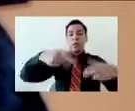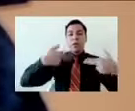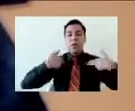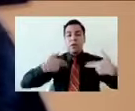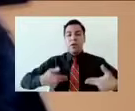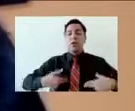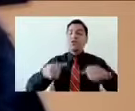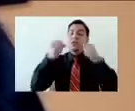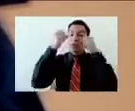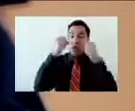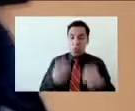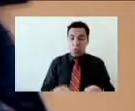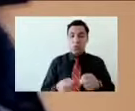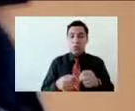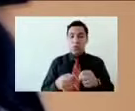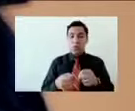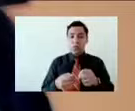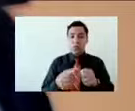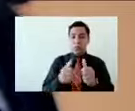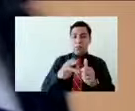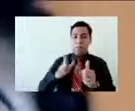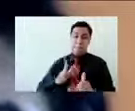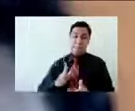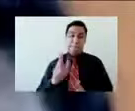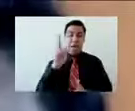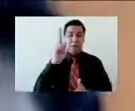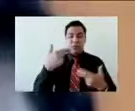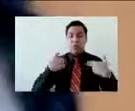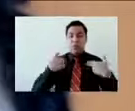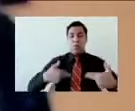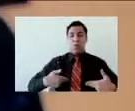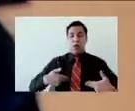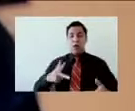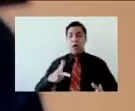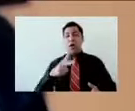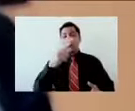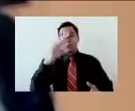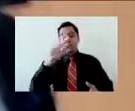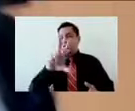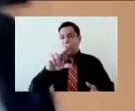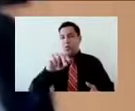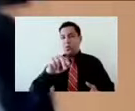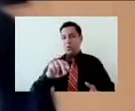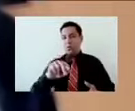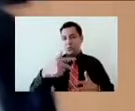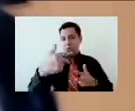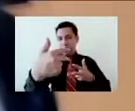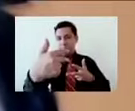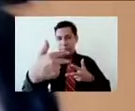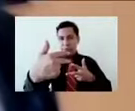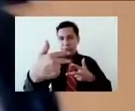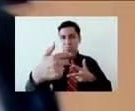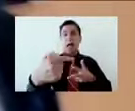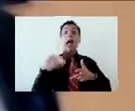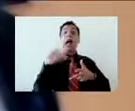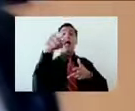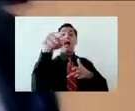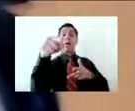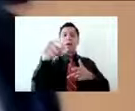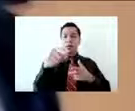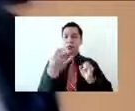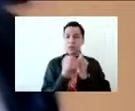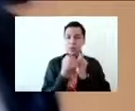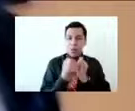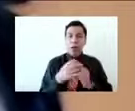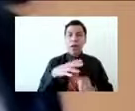¿no? En este sentido de no olvidar que frente a la otra pantalla, ¿no? También está un ser humano con